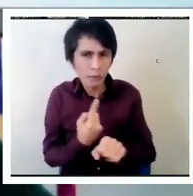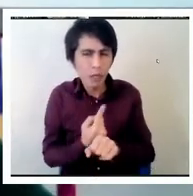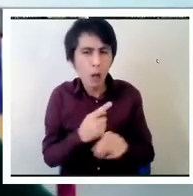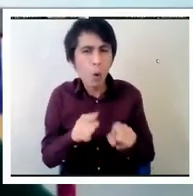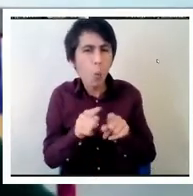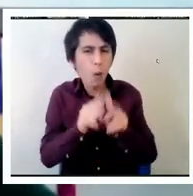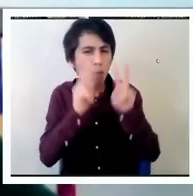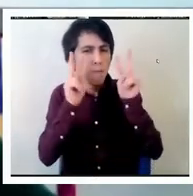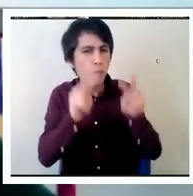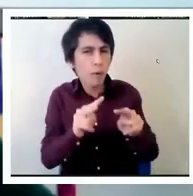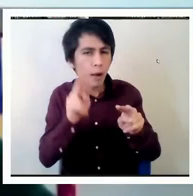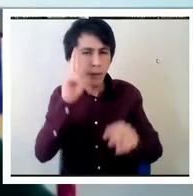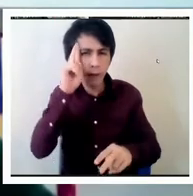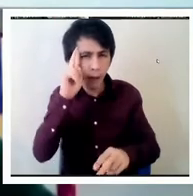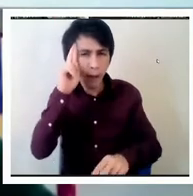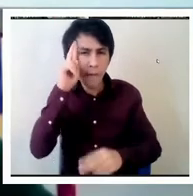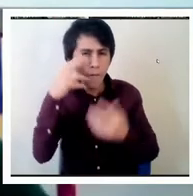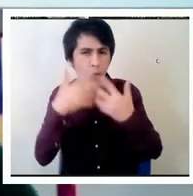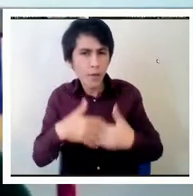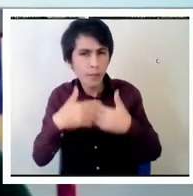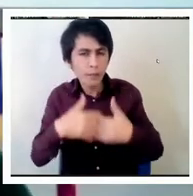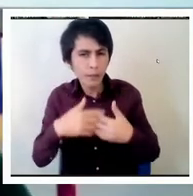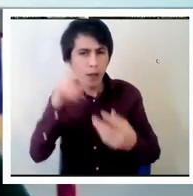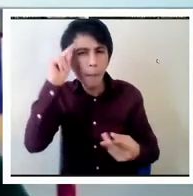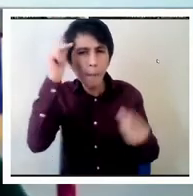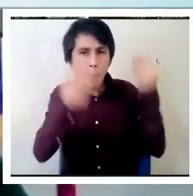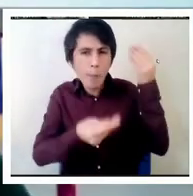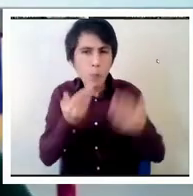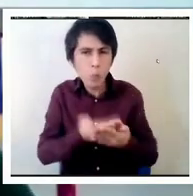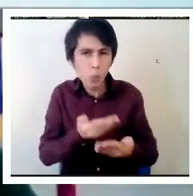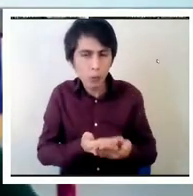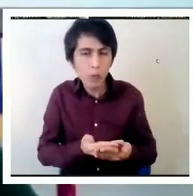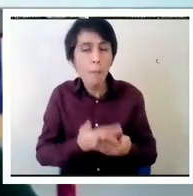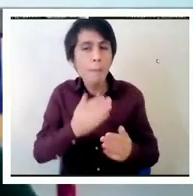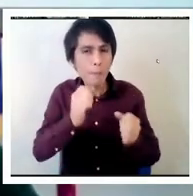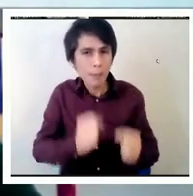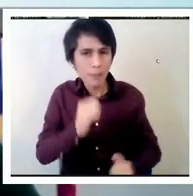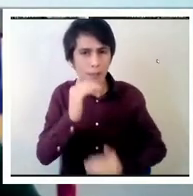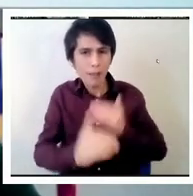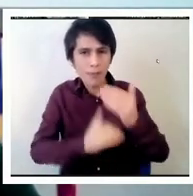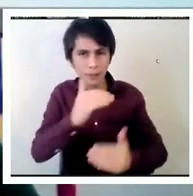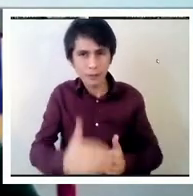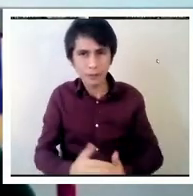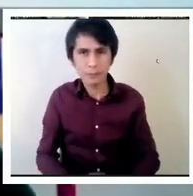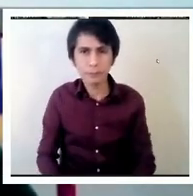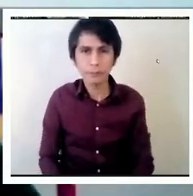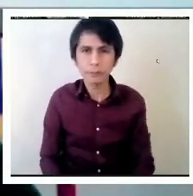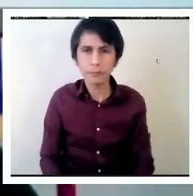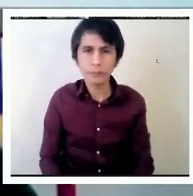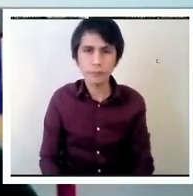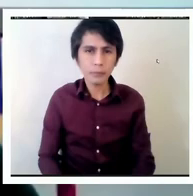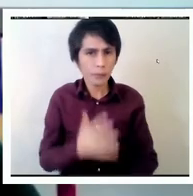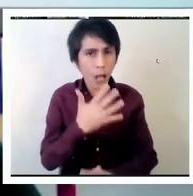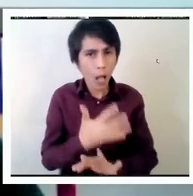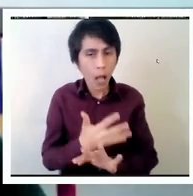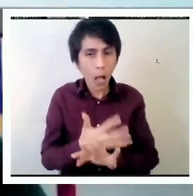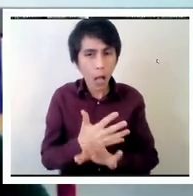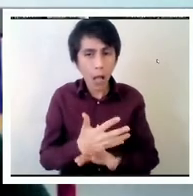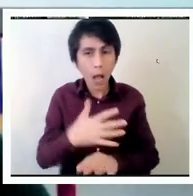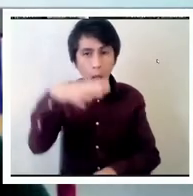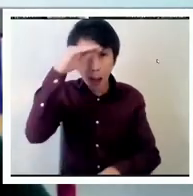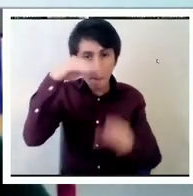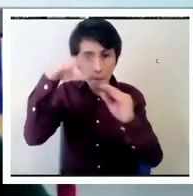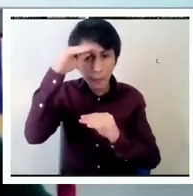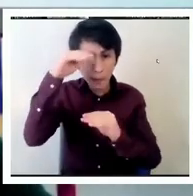propositiva, y que nos permita efectivamente ir avanzando. Hay experiencias tanto en Chile